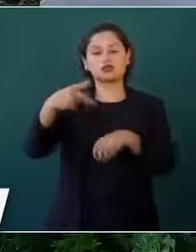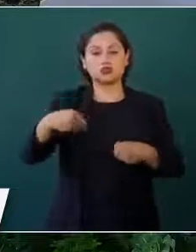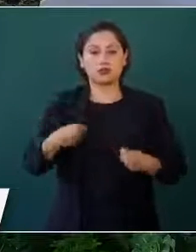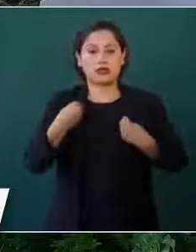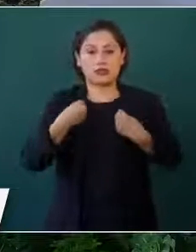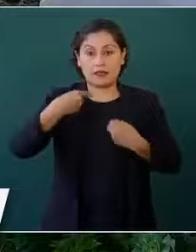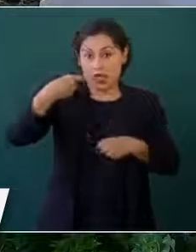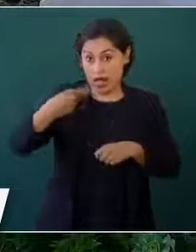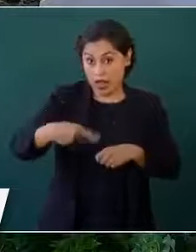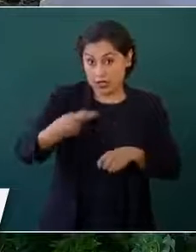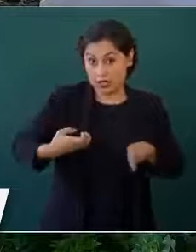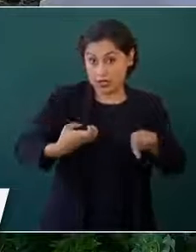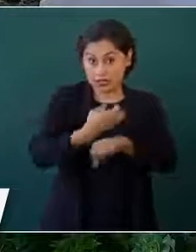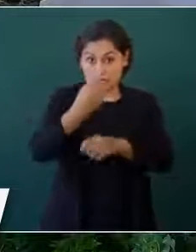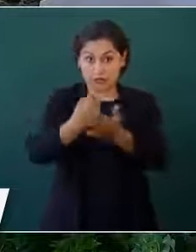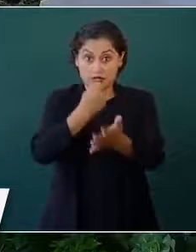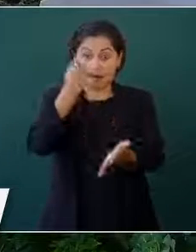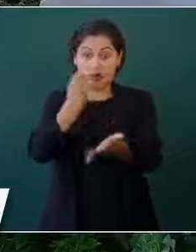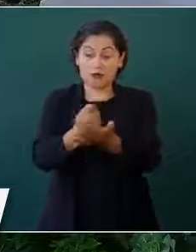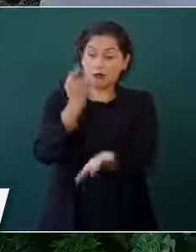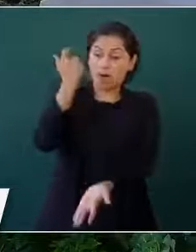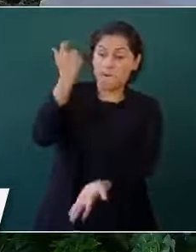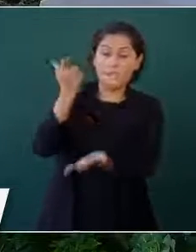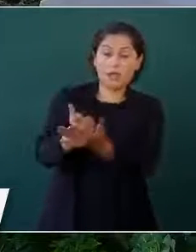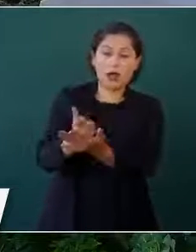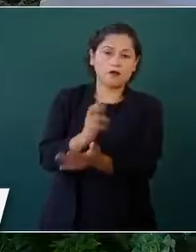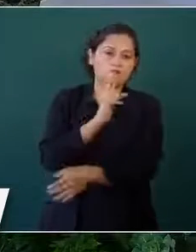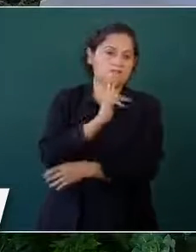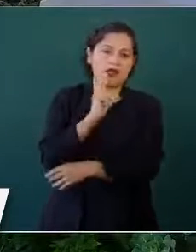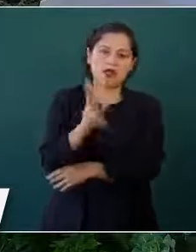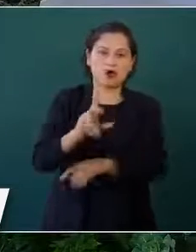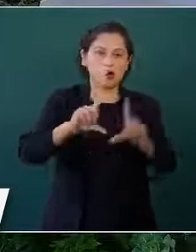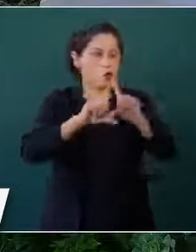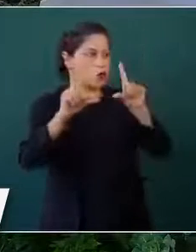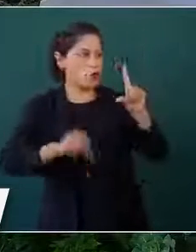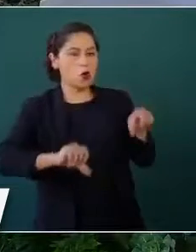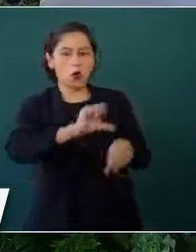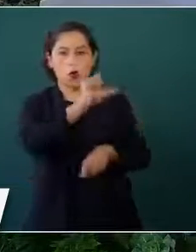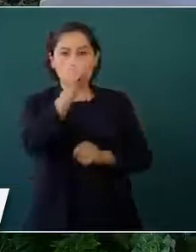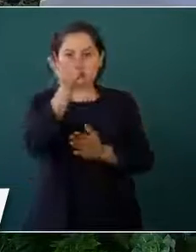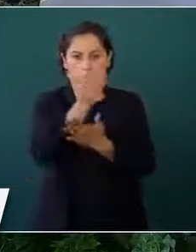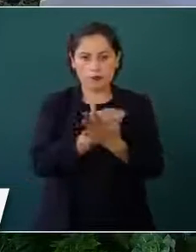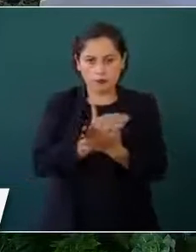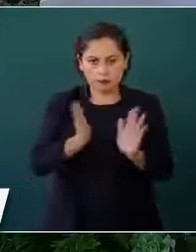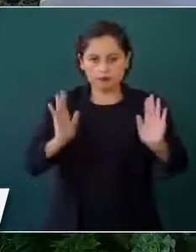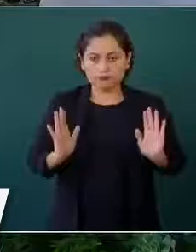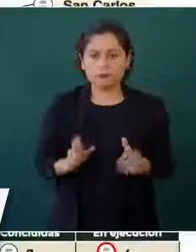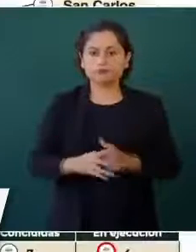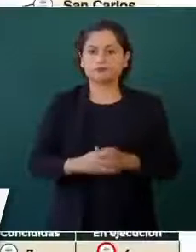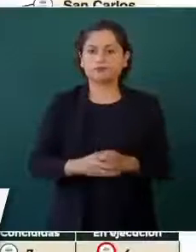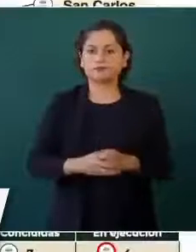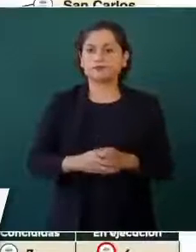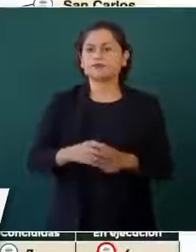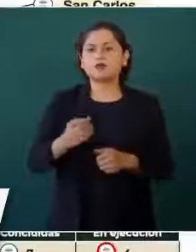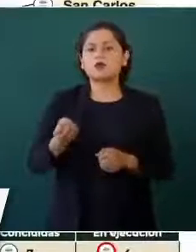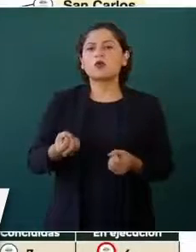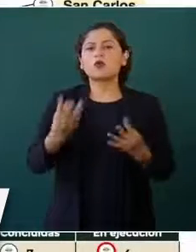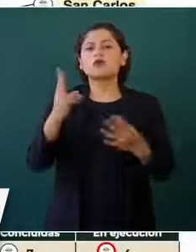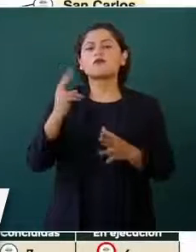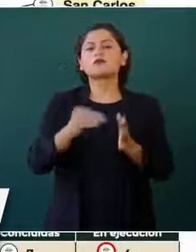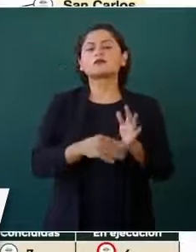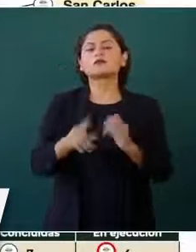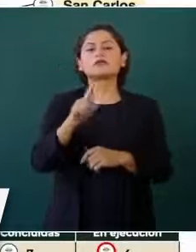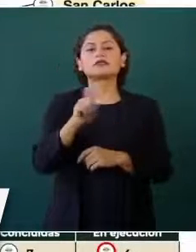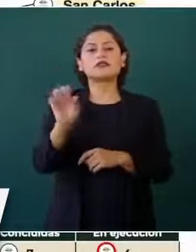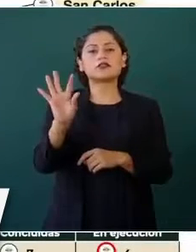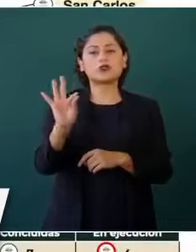en el país, son de los mejores pagados. Pero bueno, son 2 mil 140, si